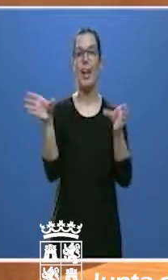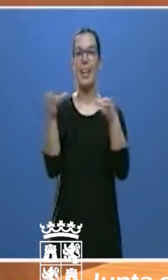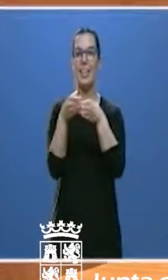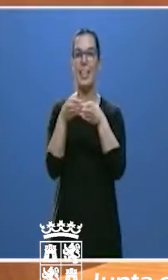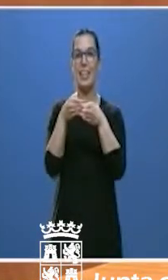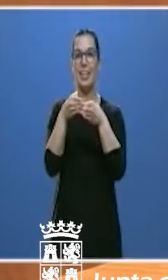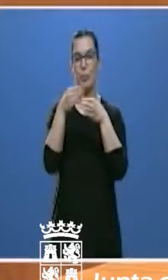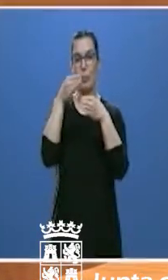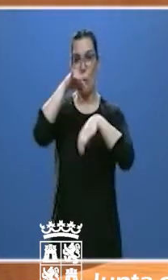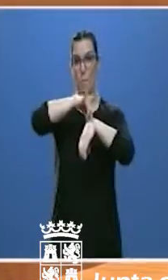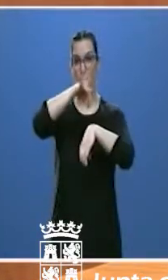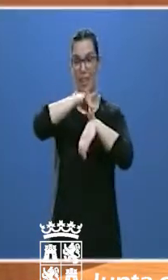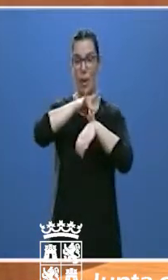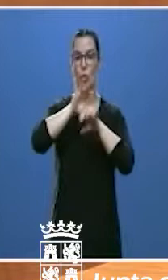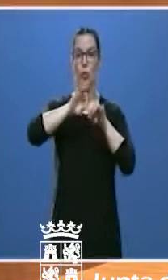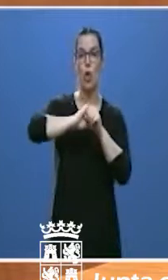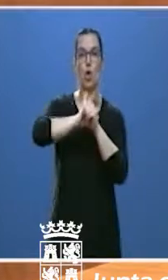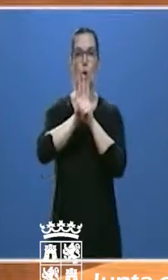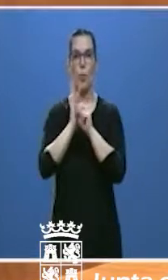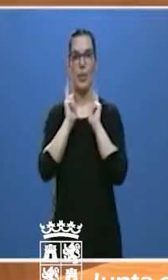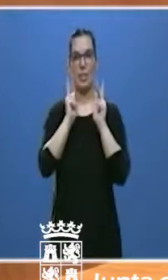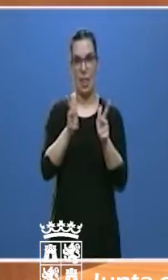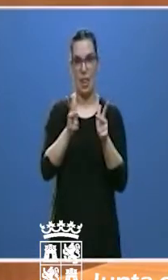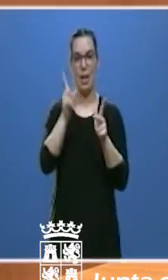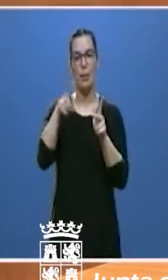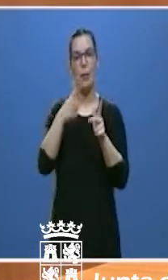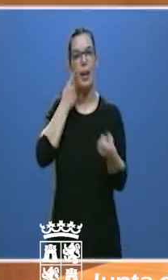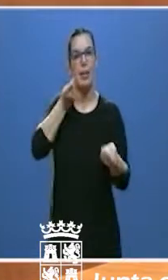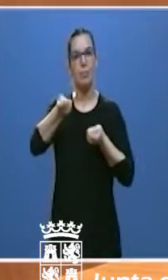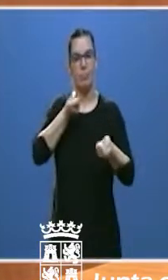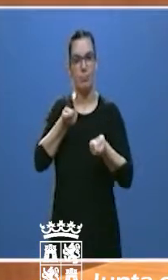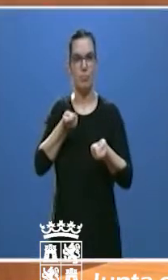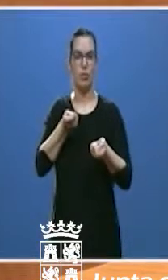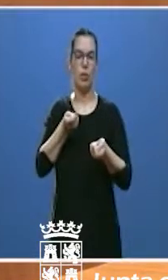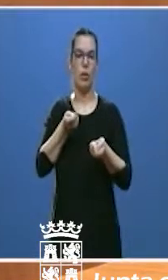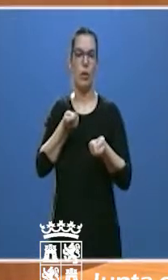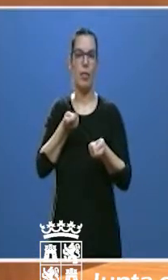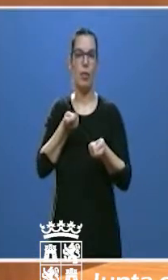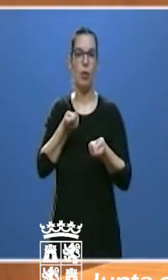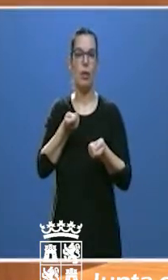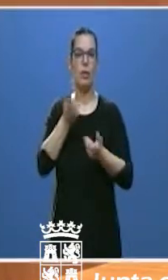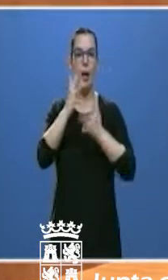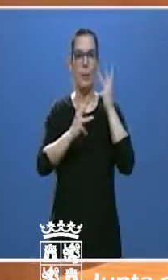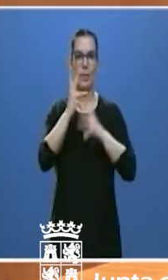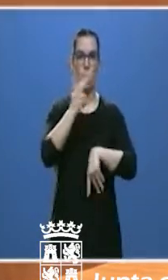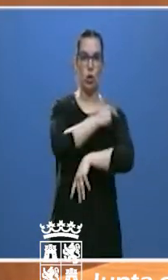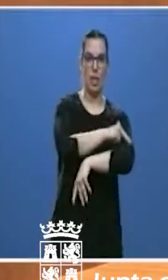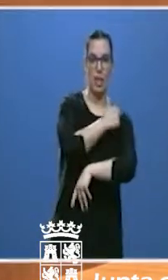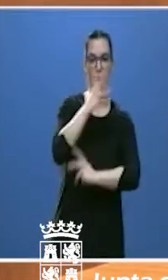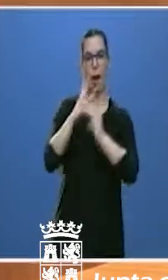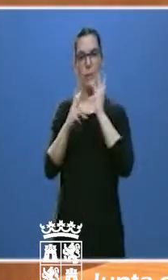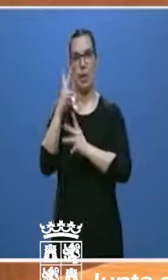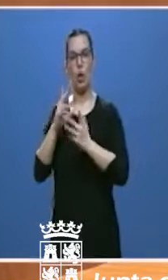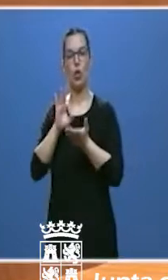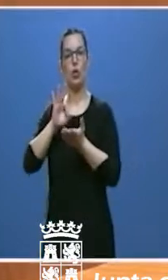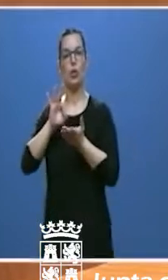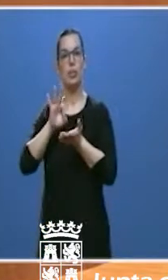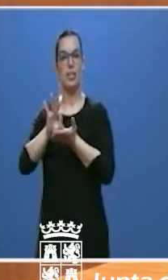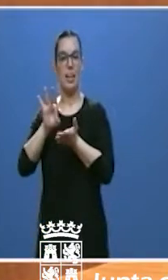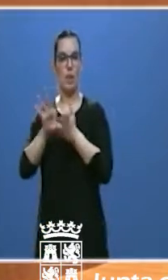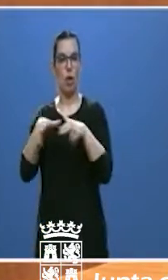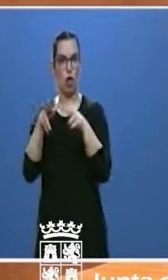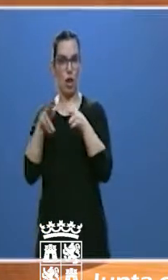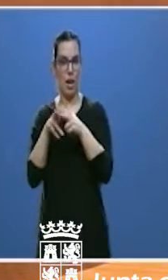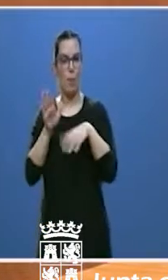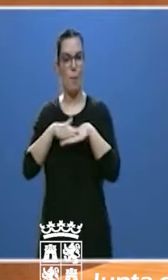coordinación entre las administraciones, sanidad y servicio y familia, la consejería de familia para la protección de estos centros. Pero